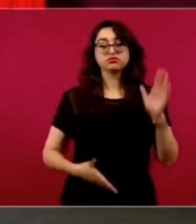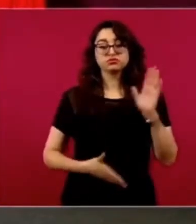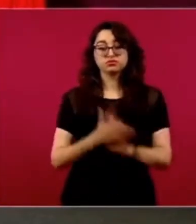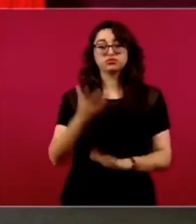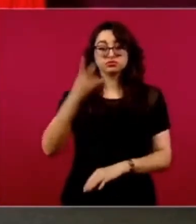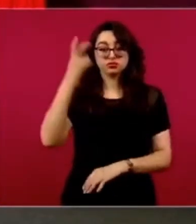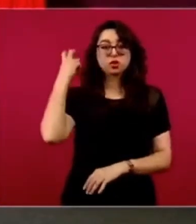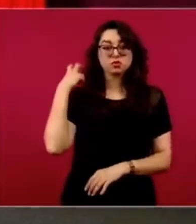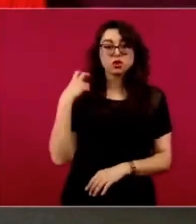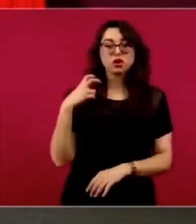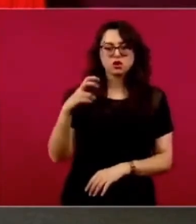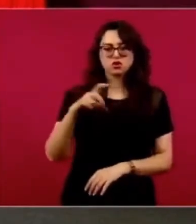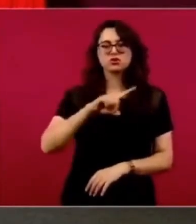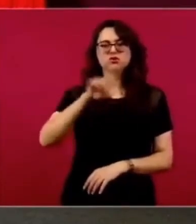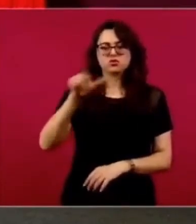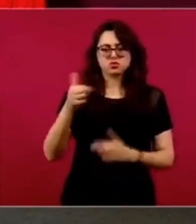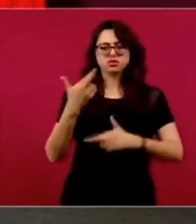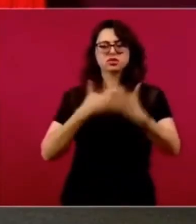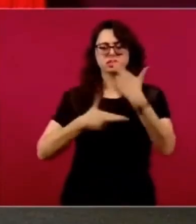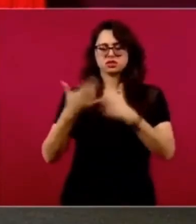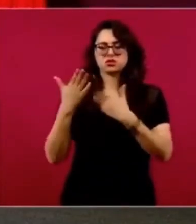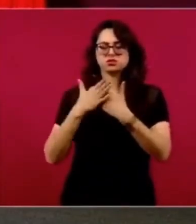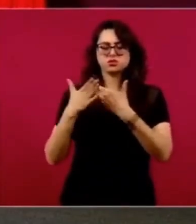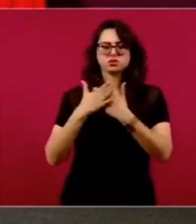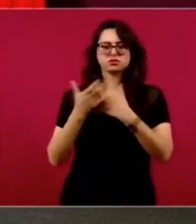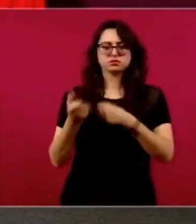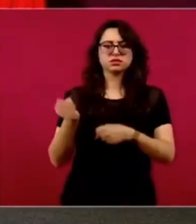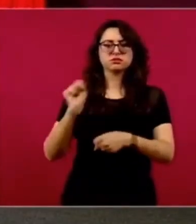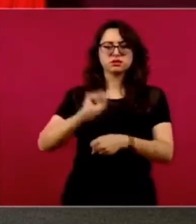Ajira, cuando yo regrese, a lo mejor la semana que viene, sí.